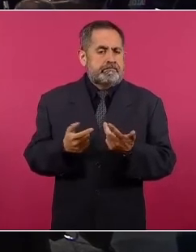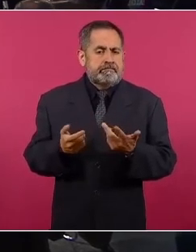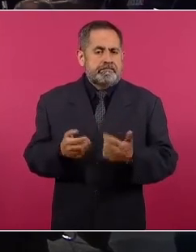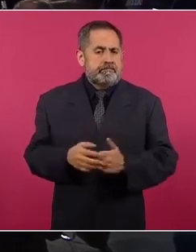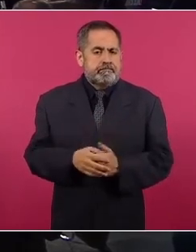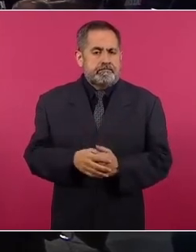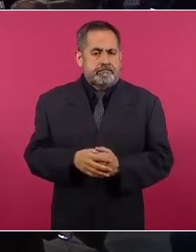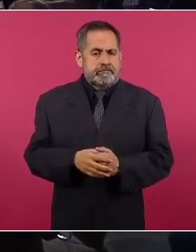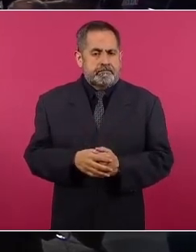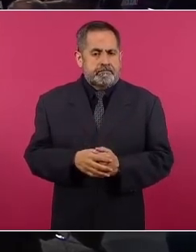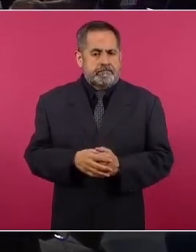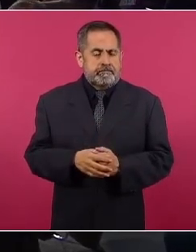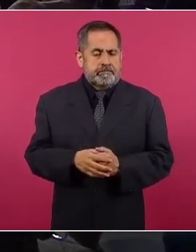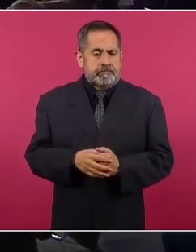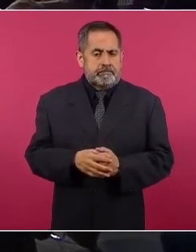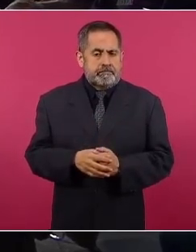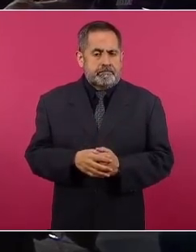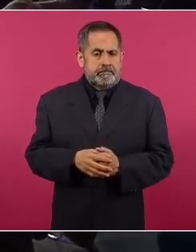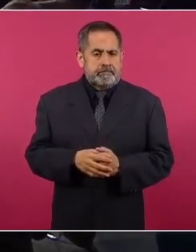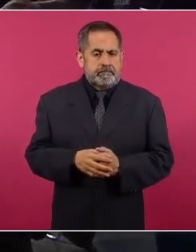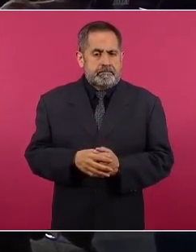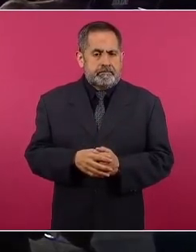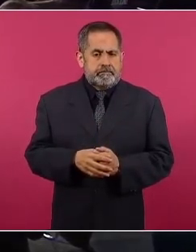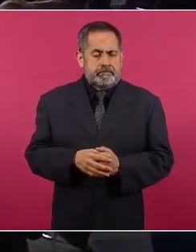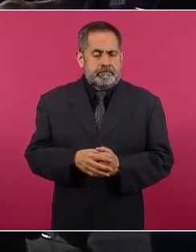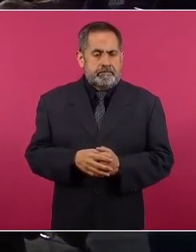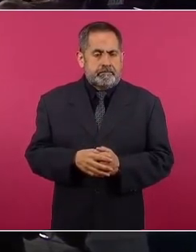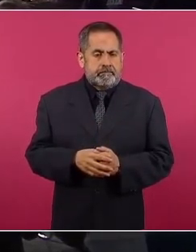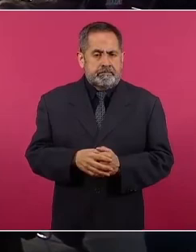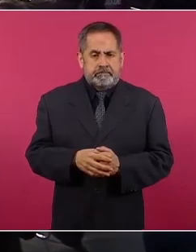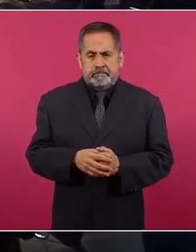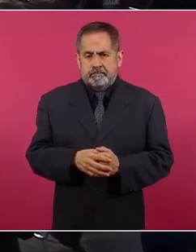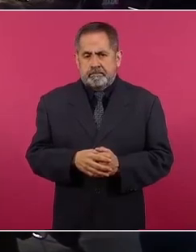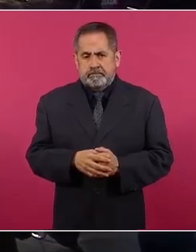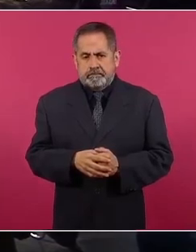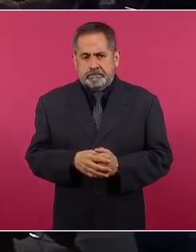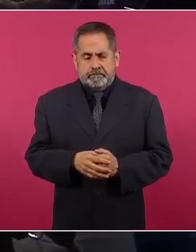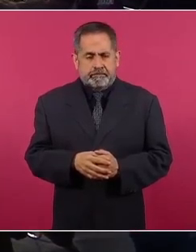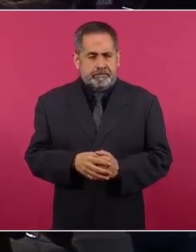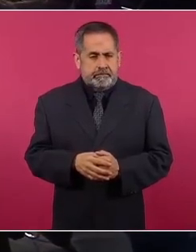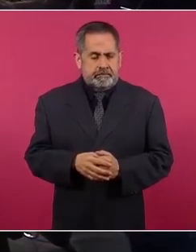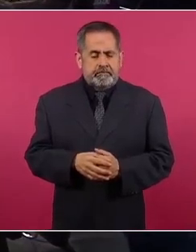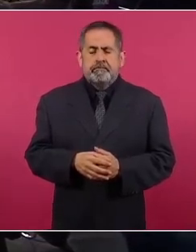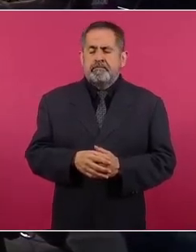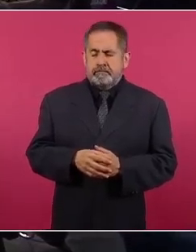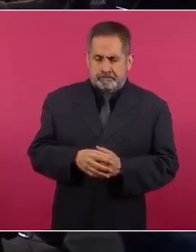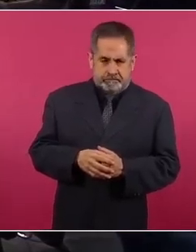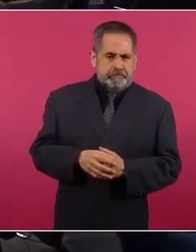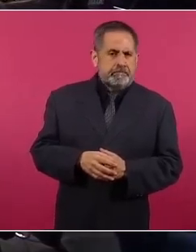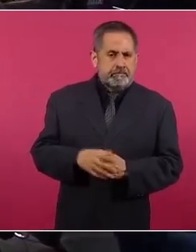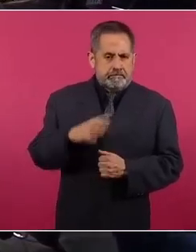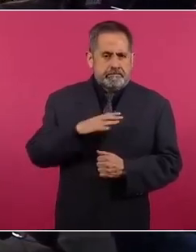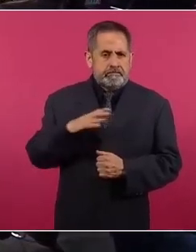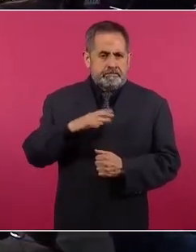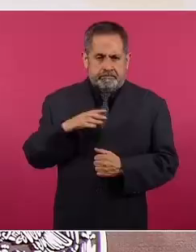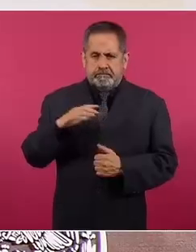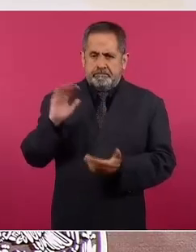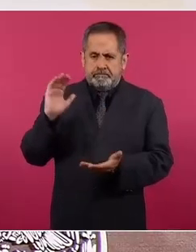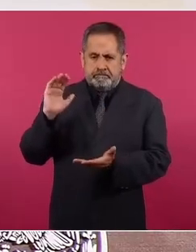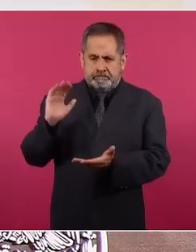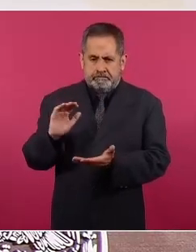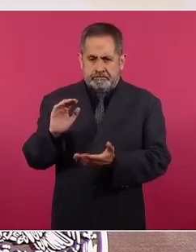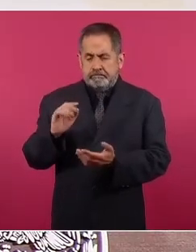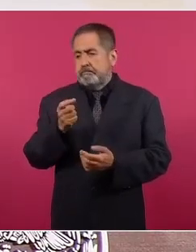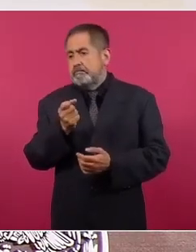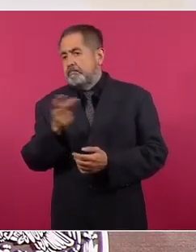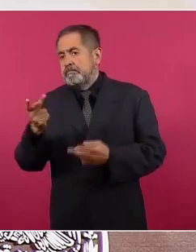sí ha habido una disminución del poder